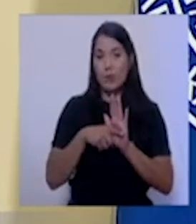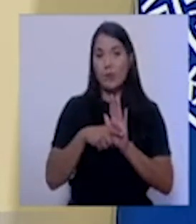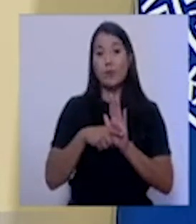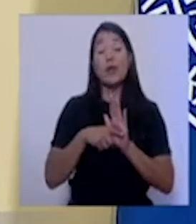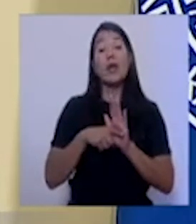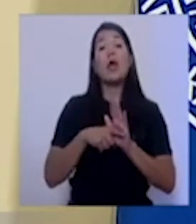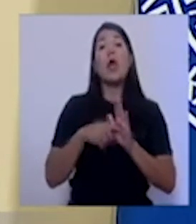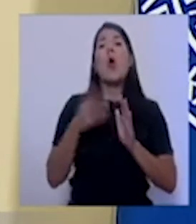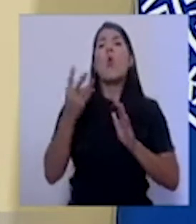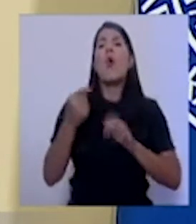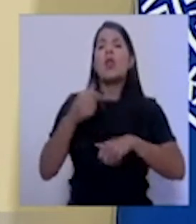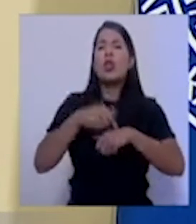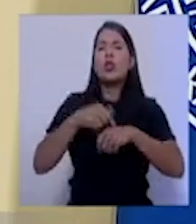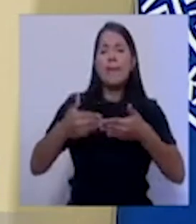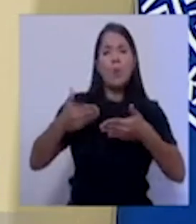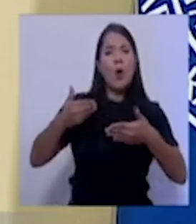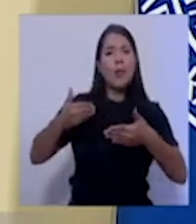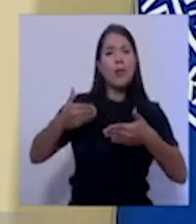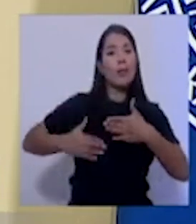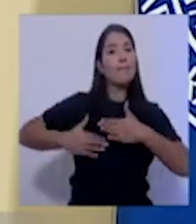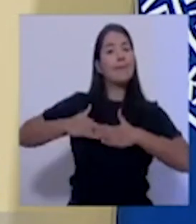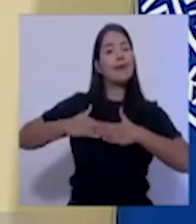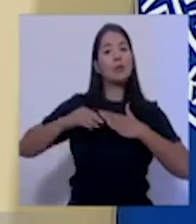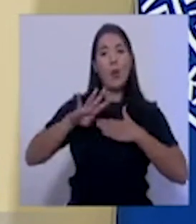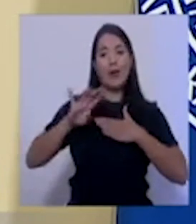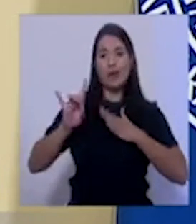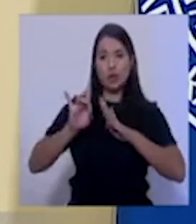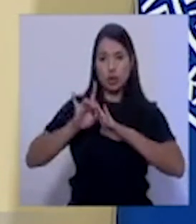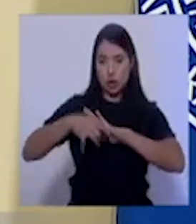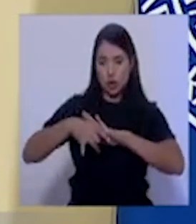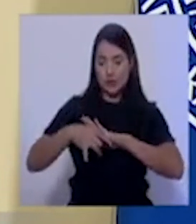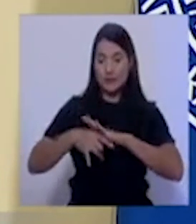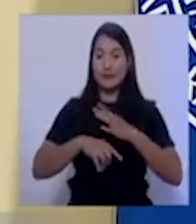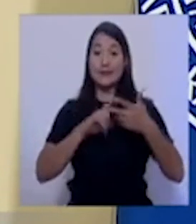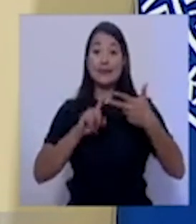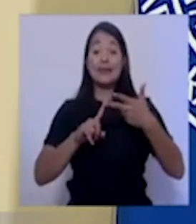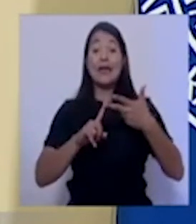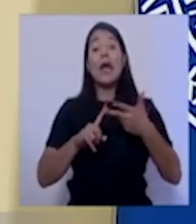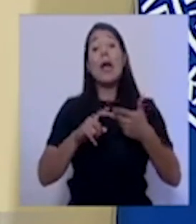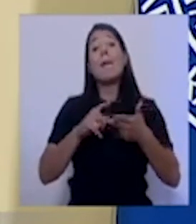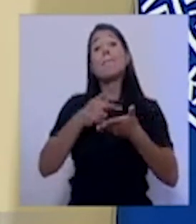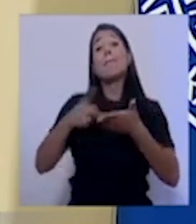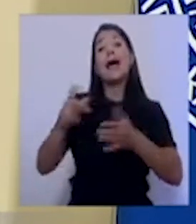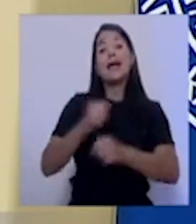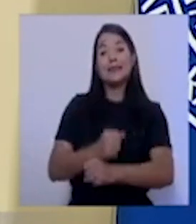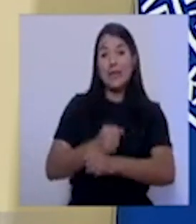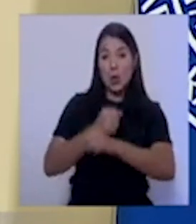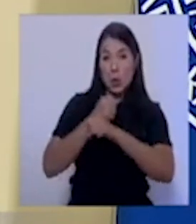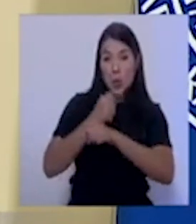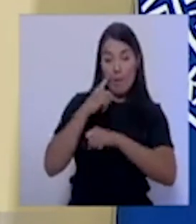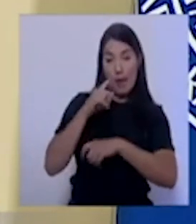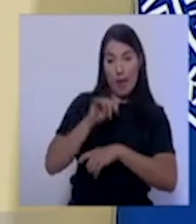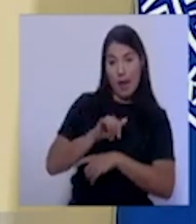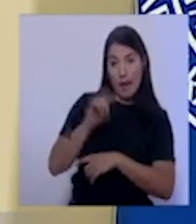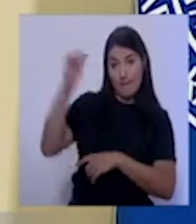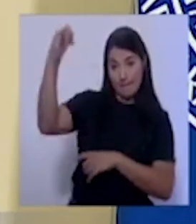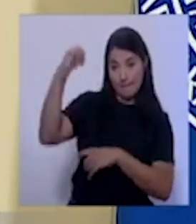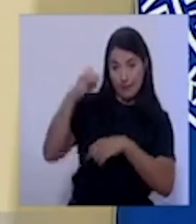48 horas antes de abordar el vuelo, tercero, adquirir un seguro obligatorio de viaje que cubra